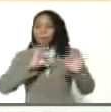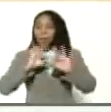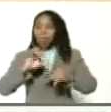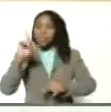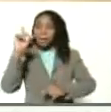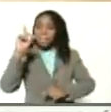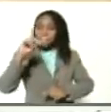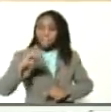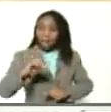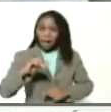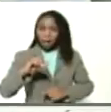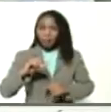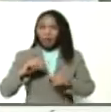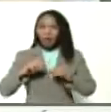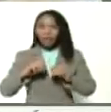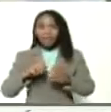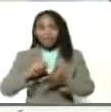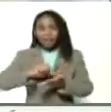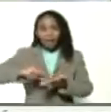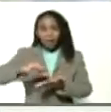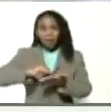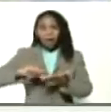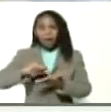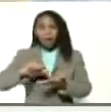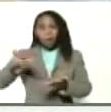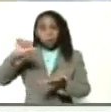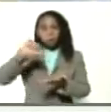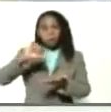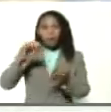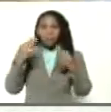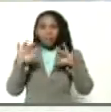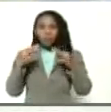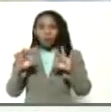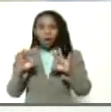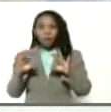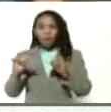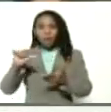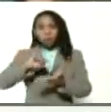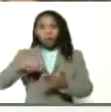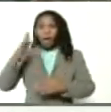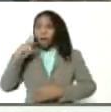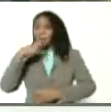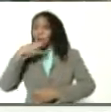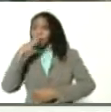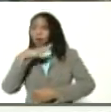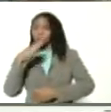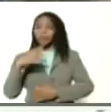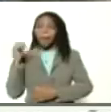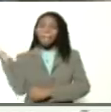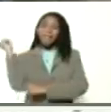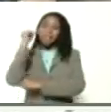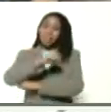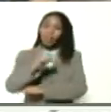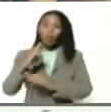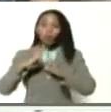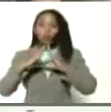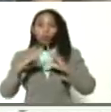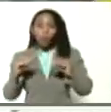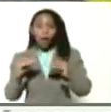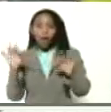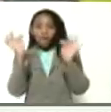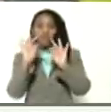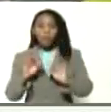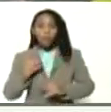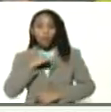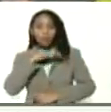natilla crema suero suero natural suero picante venciendo venciendo todas las adversidades por